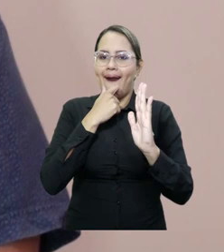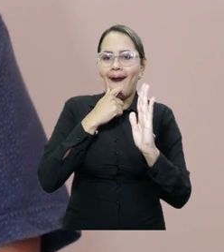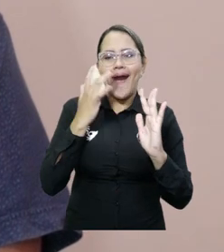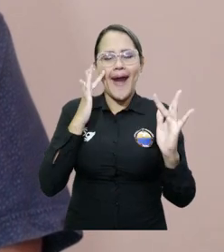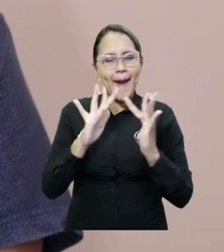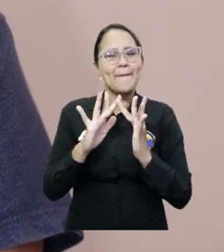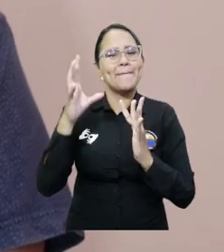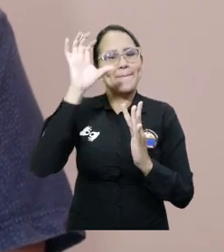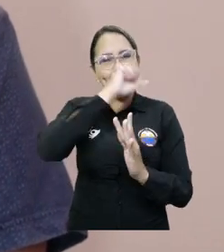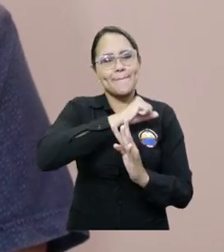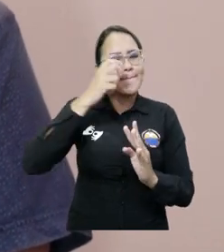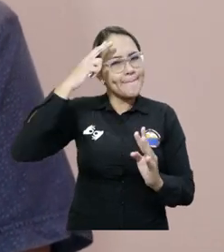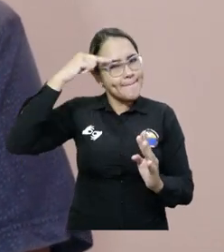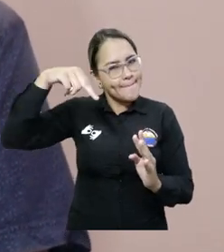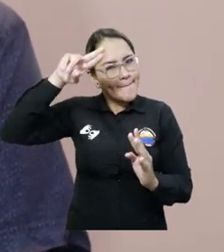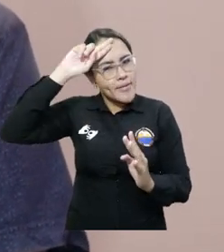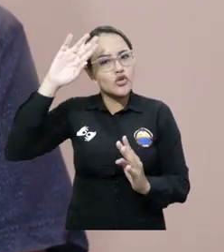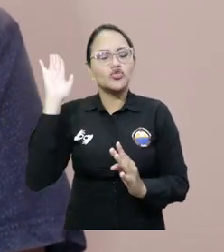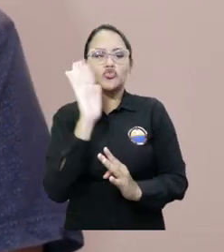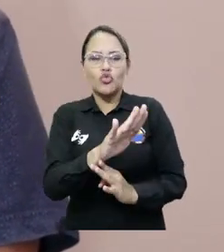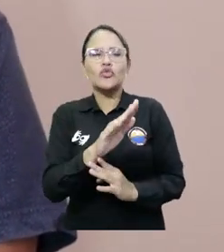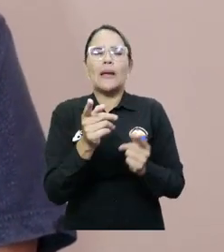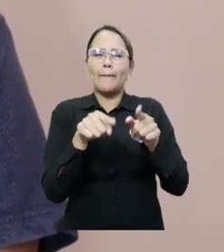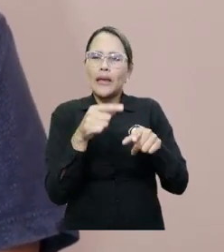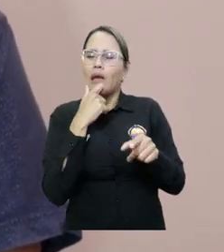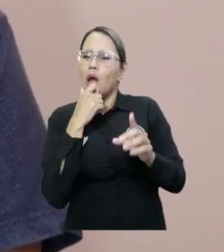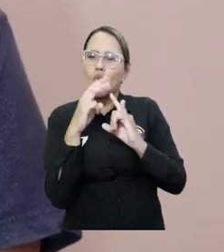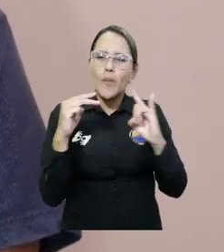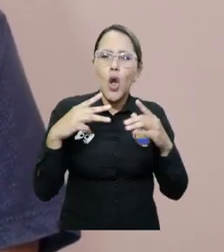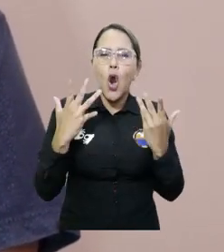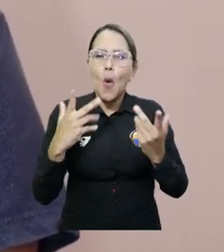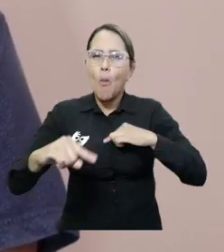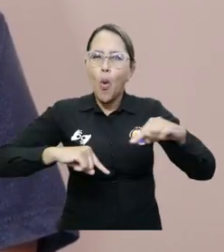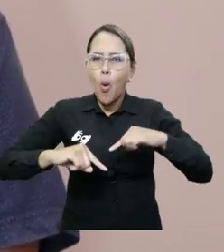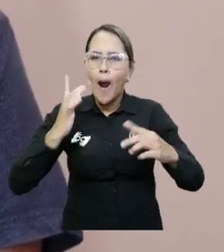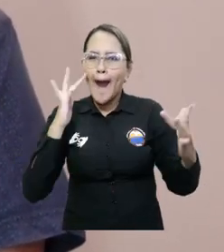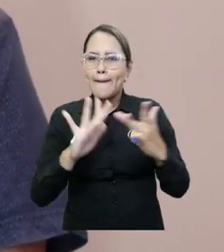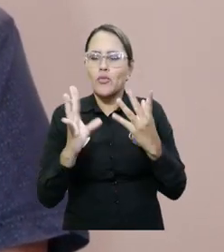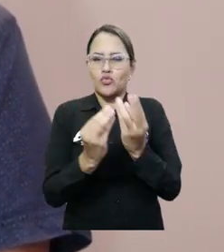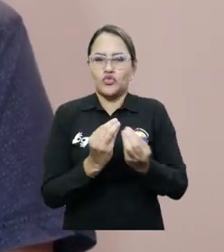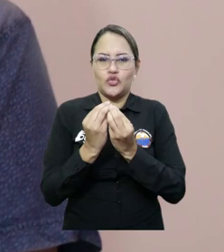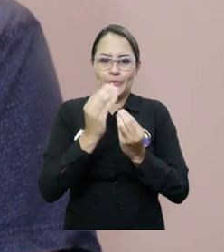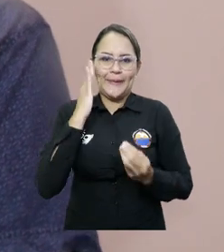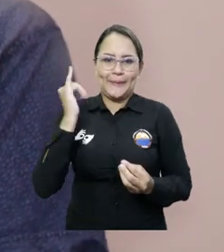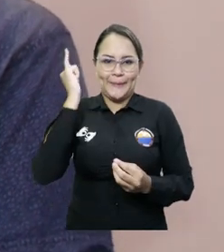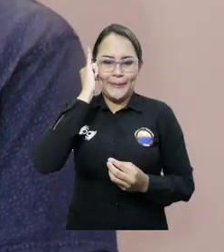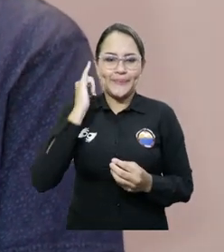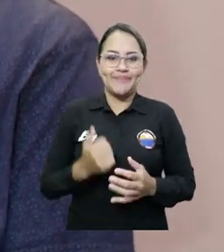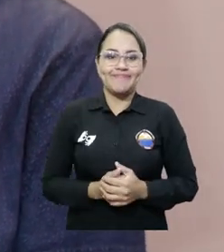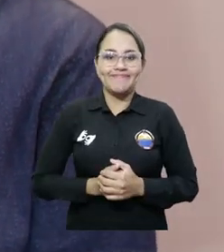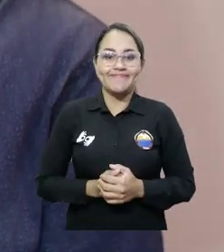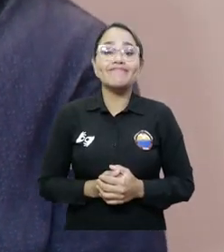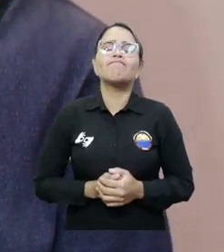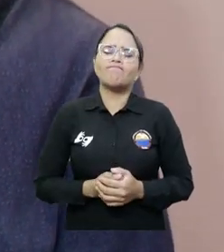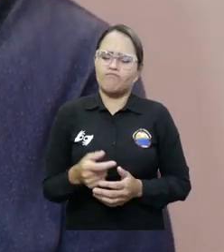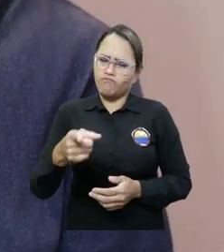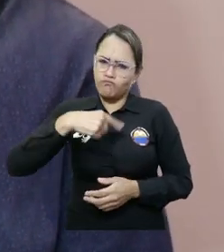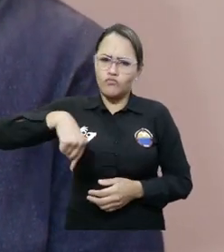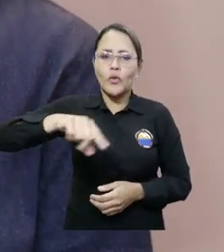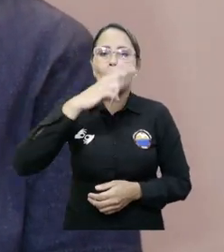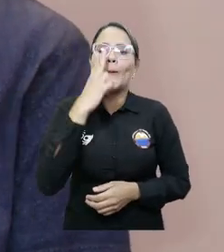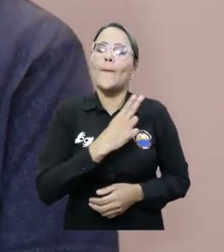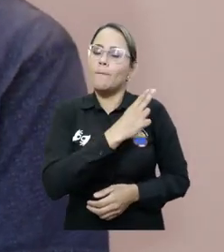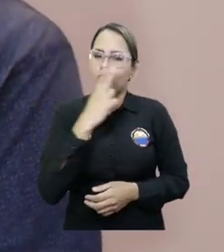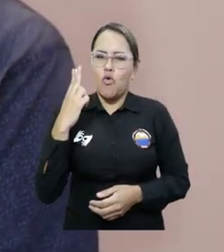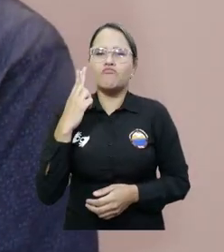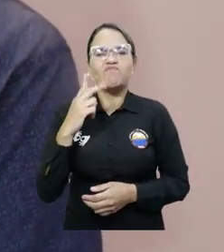inclusive la interpretación de las normas de la universidad como son funciones propias del Consejo Académico. Nuestro compromiso